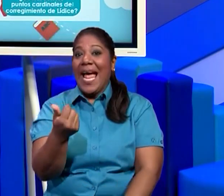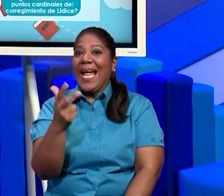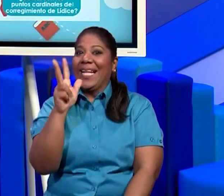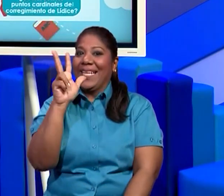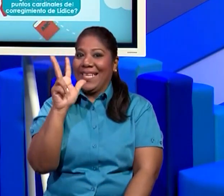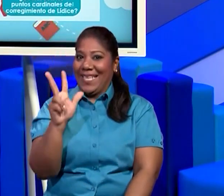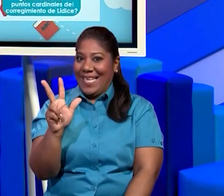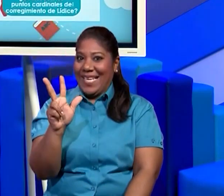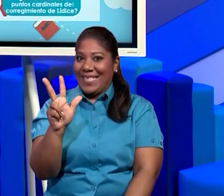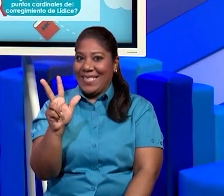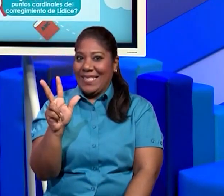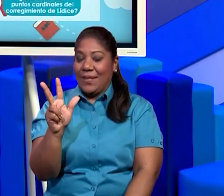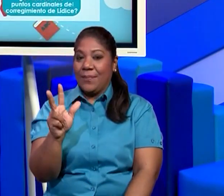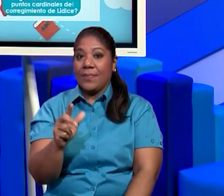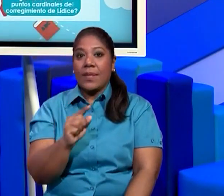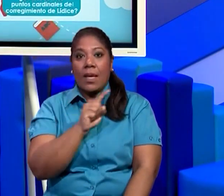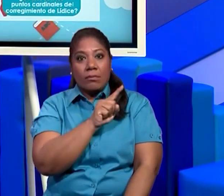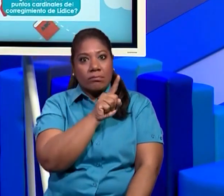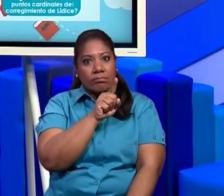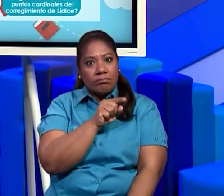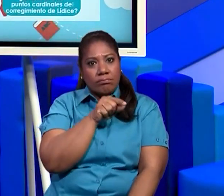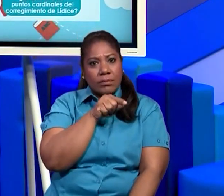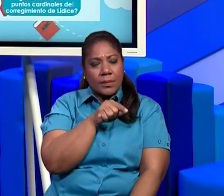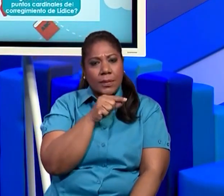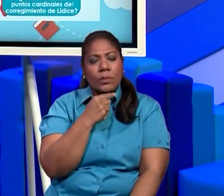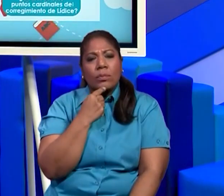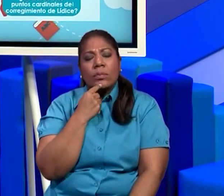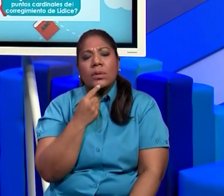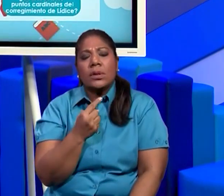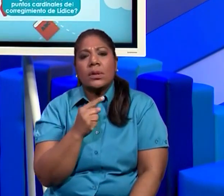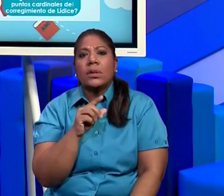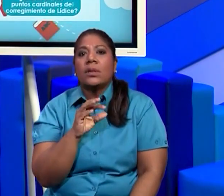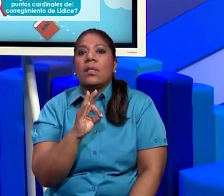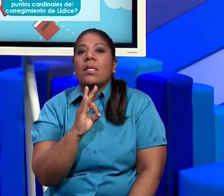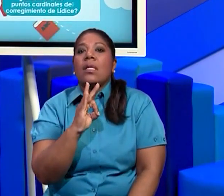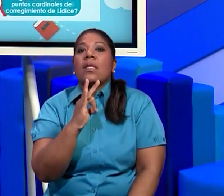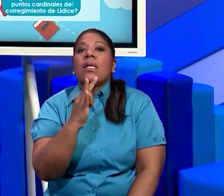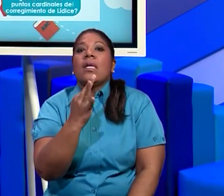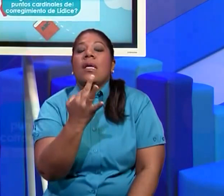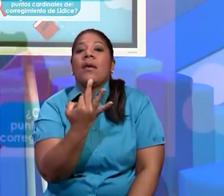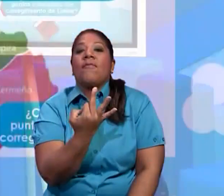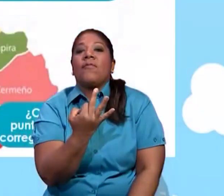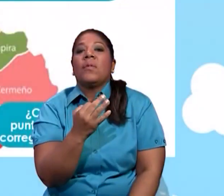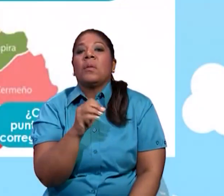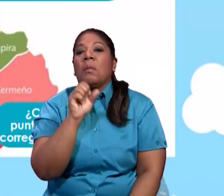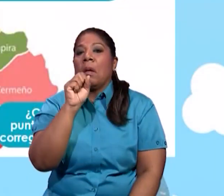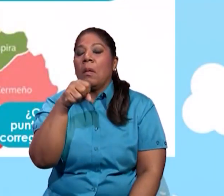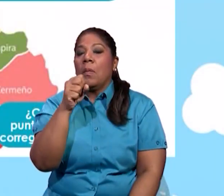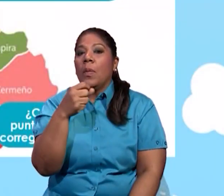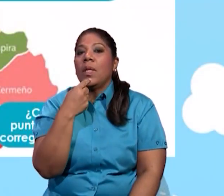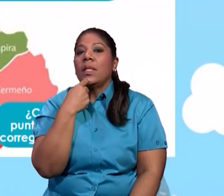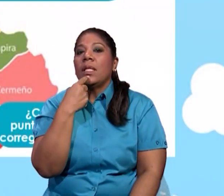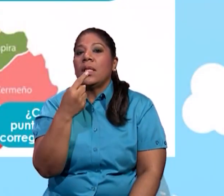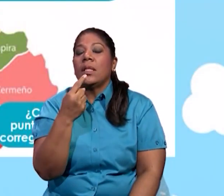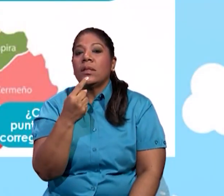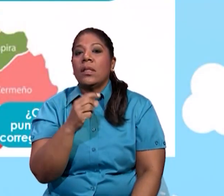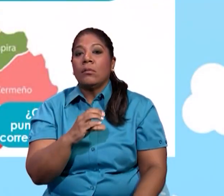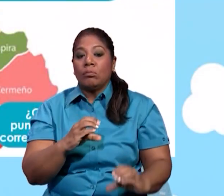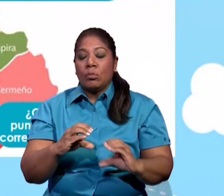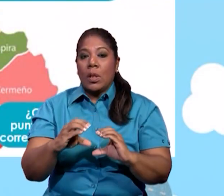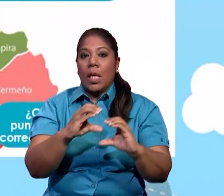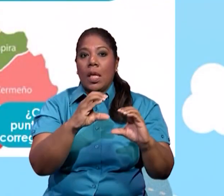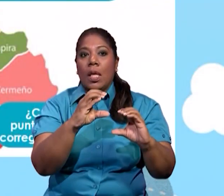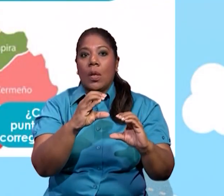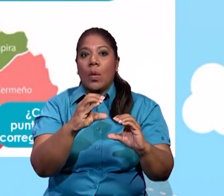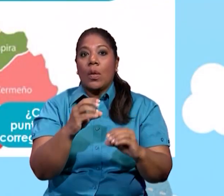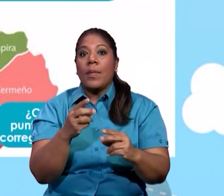Muy bien. Ahora tenemos la otra pregunta. Dice, ¿qué forma puedes decir que tiene el corregimiento de